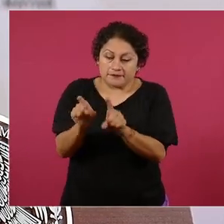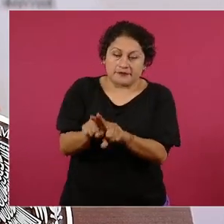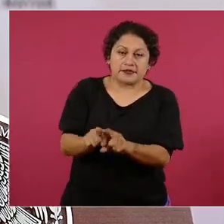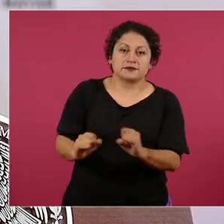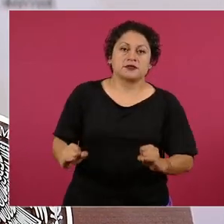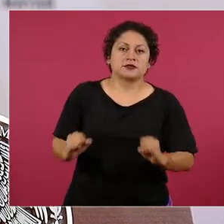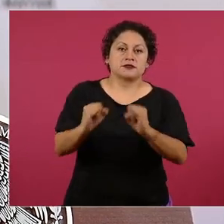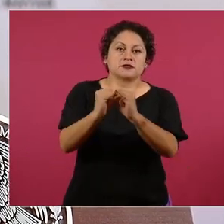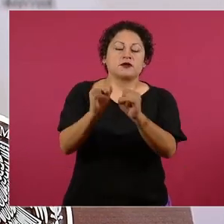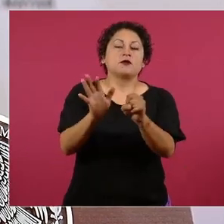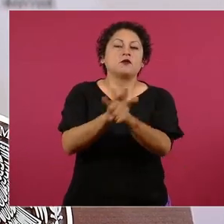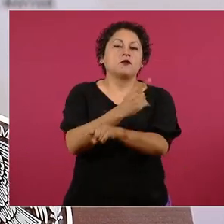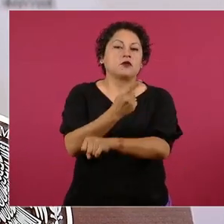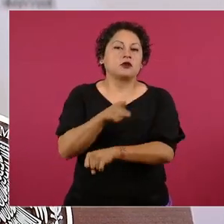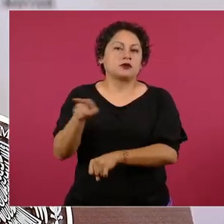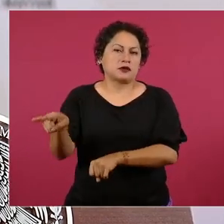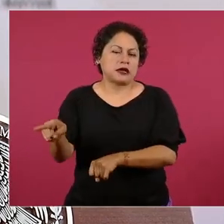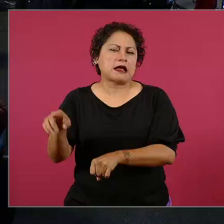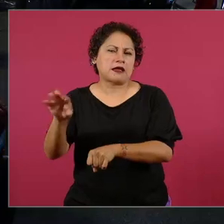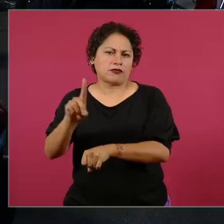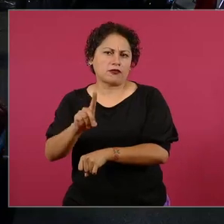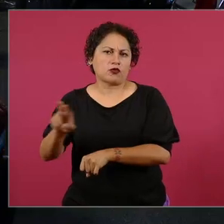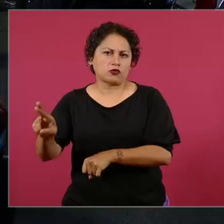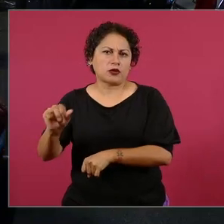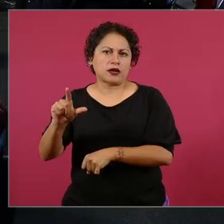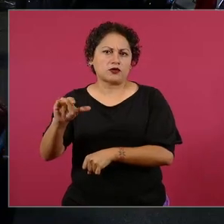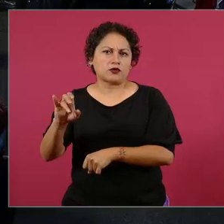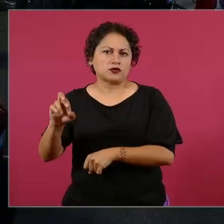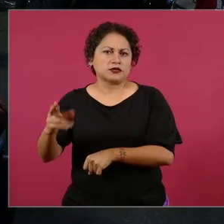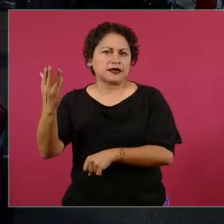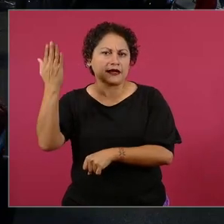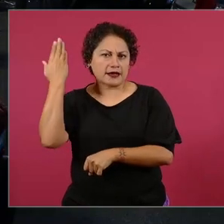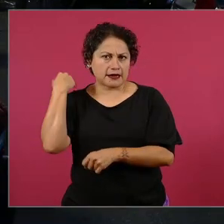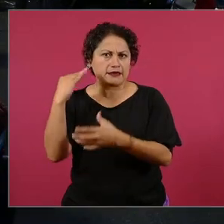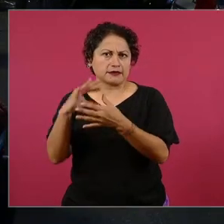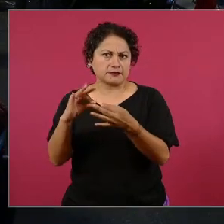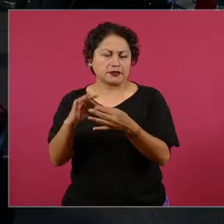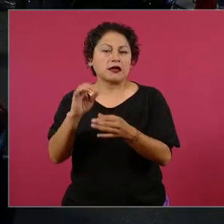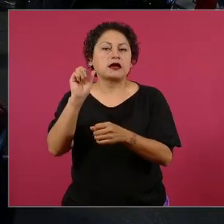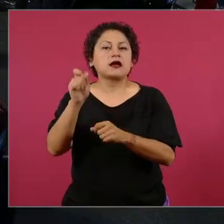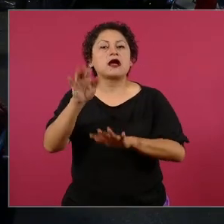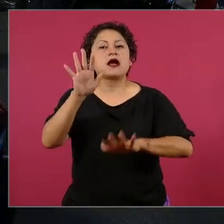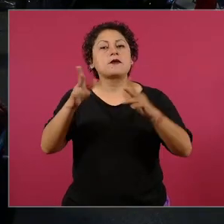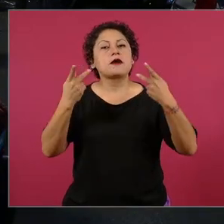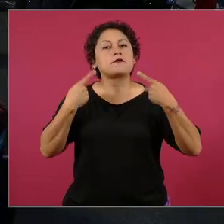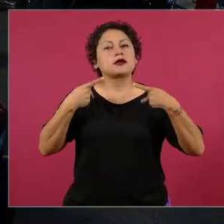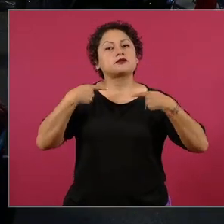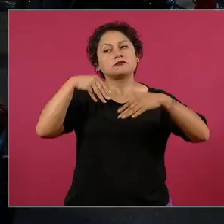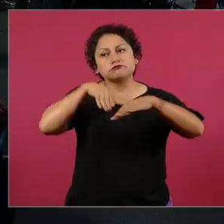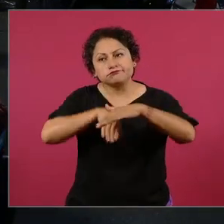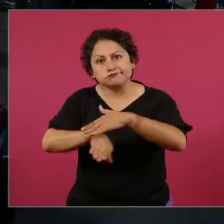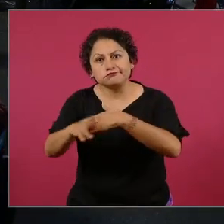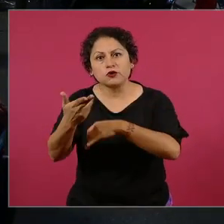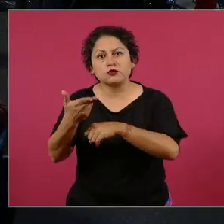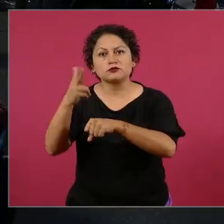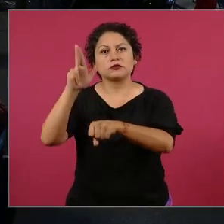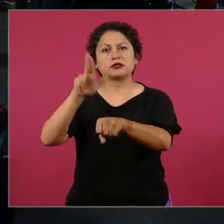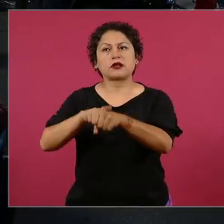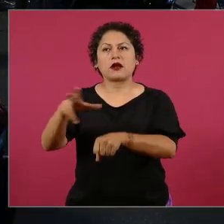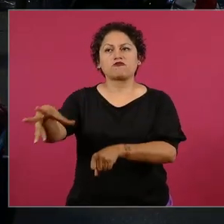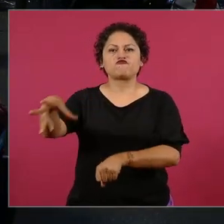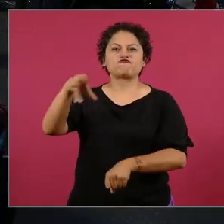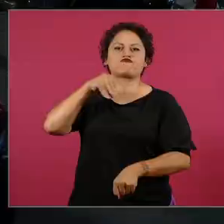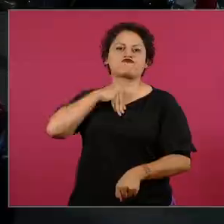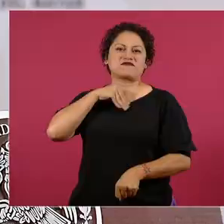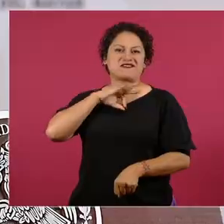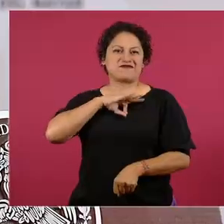que el doctor Alcocer ha insistido mucho para todo el sector, las infecciones asociadas a la atención, infecciones que ocurren al interior de un hospital o de un